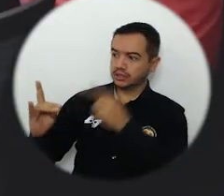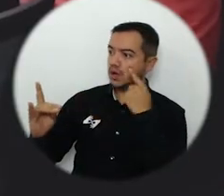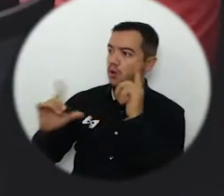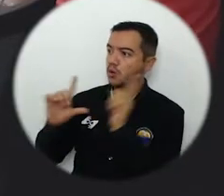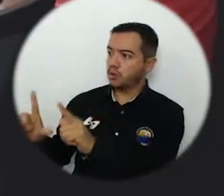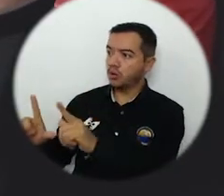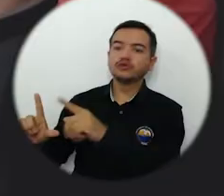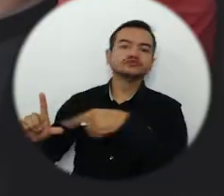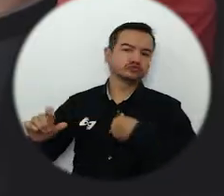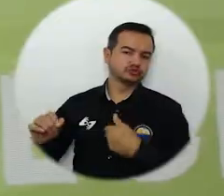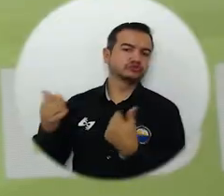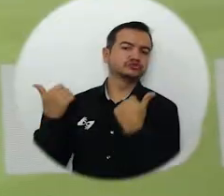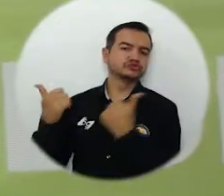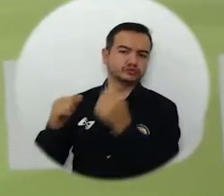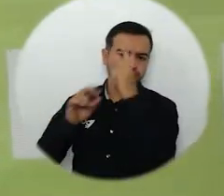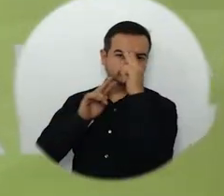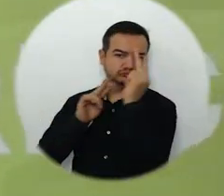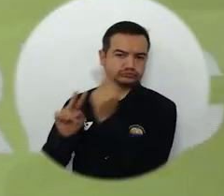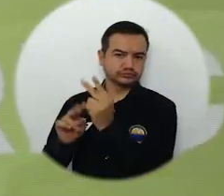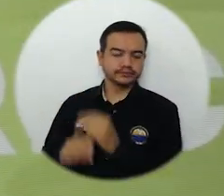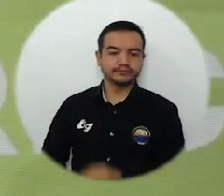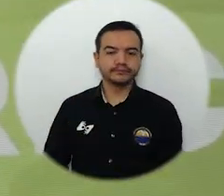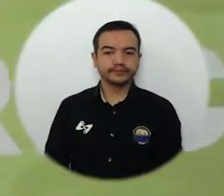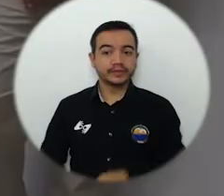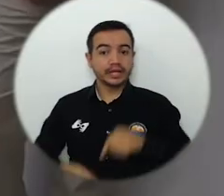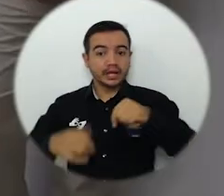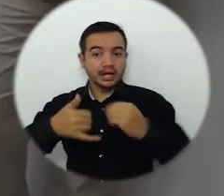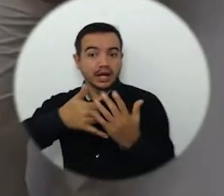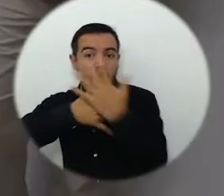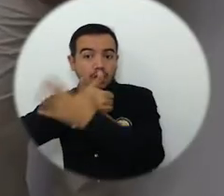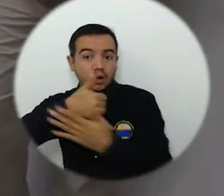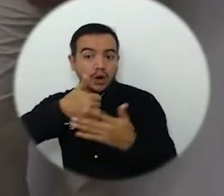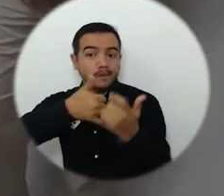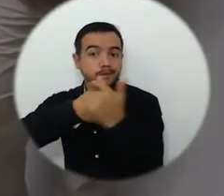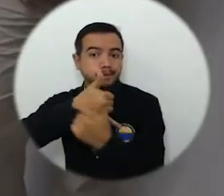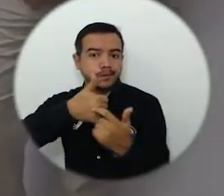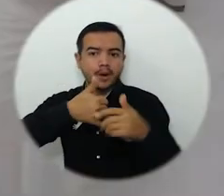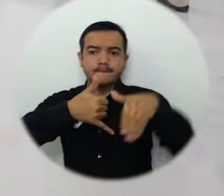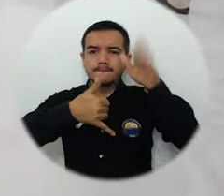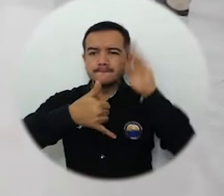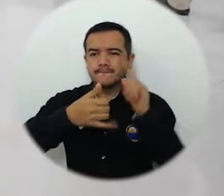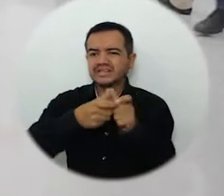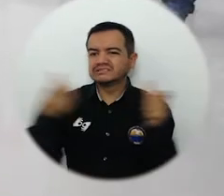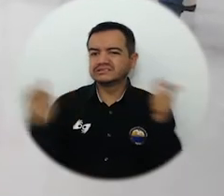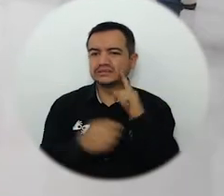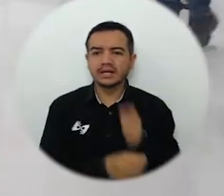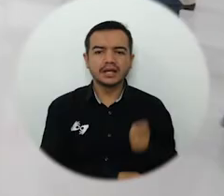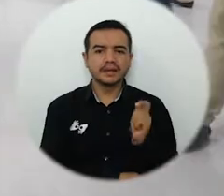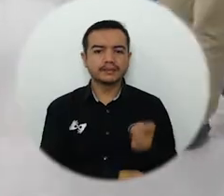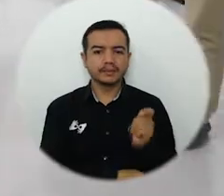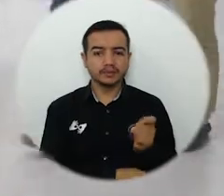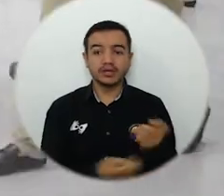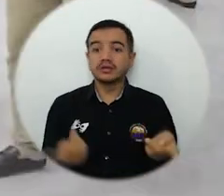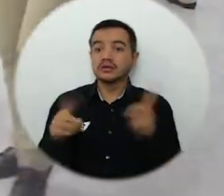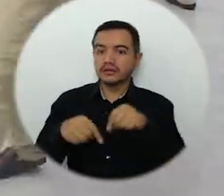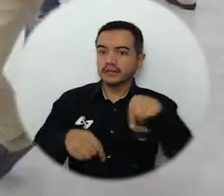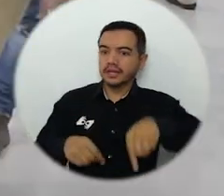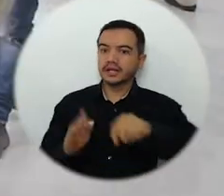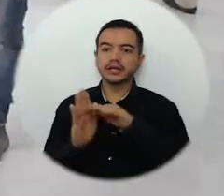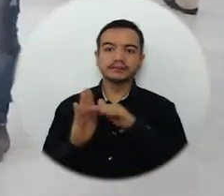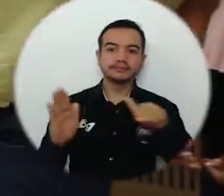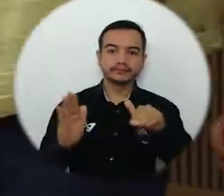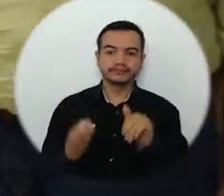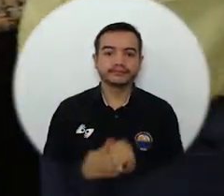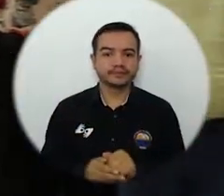estudiantes egresados de esta universidad. El programa de Derecho es uno de los más demandados en Colombia y en el departamento del Magdalena. Por tanto,